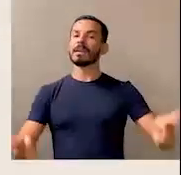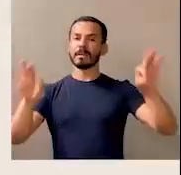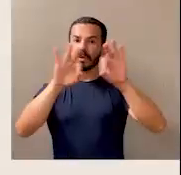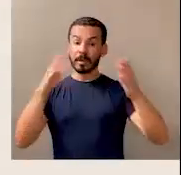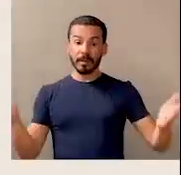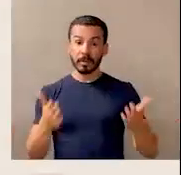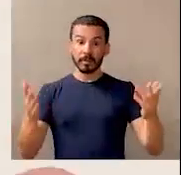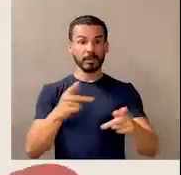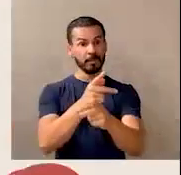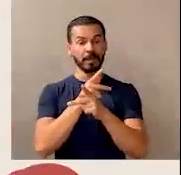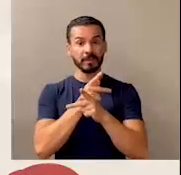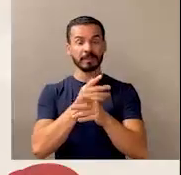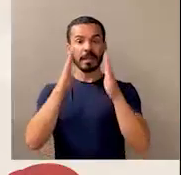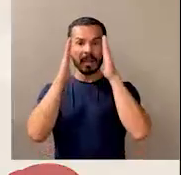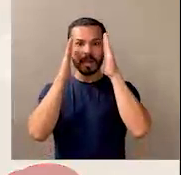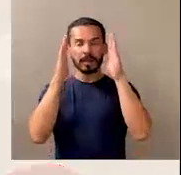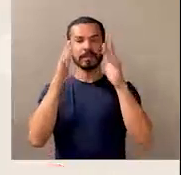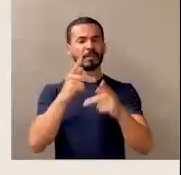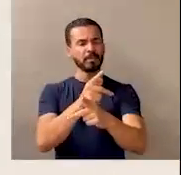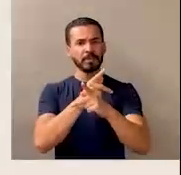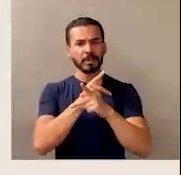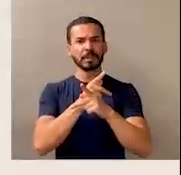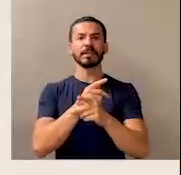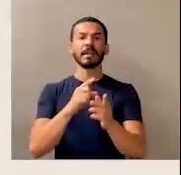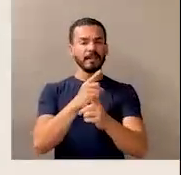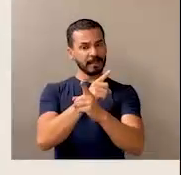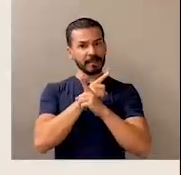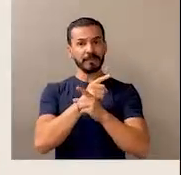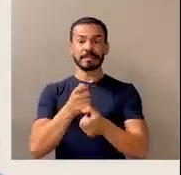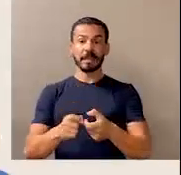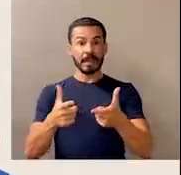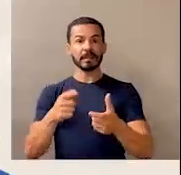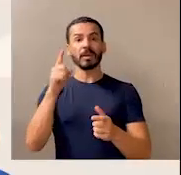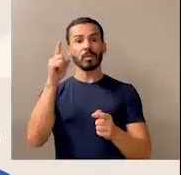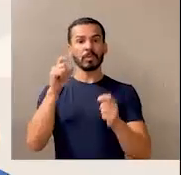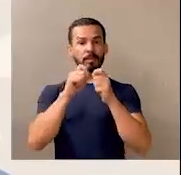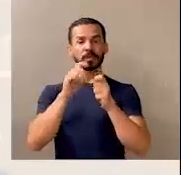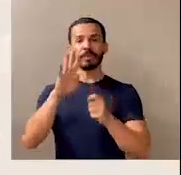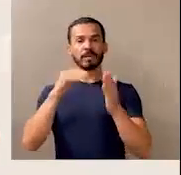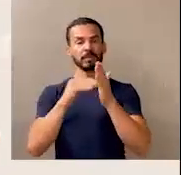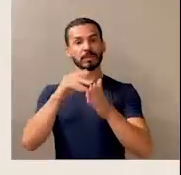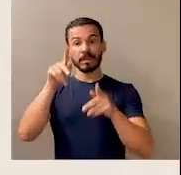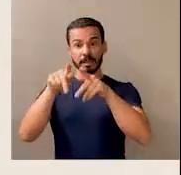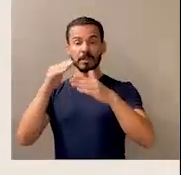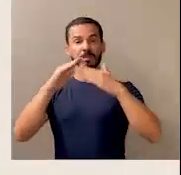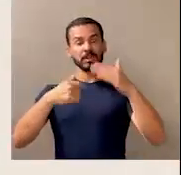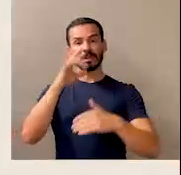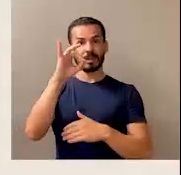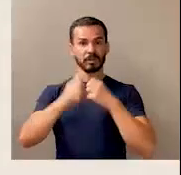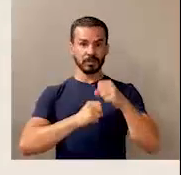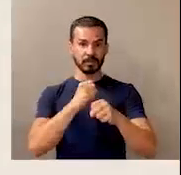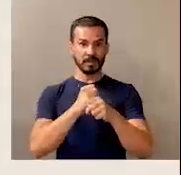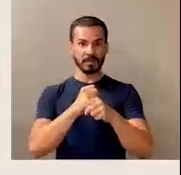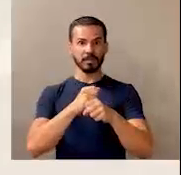la promoción y prevención, atención, protección, defensa y garantía de 1.4 millones de personas menores de edad